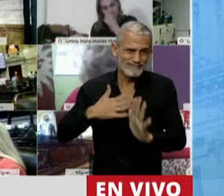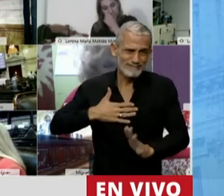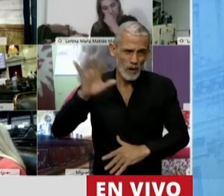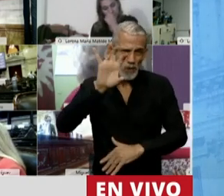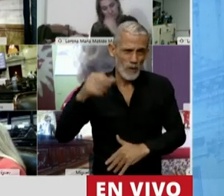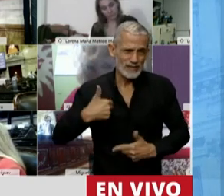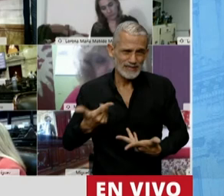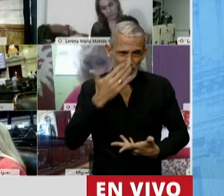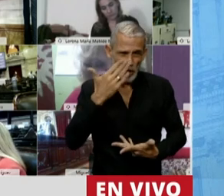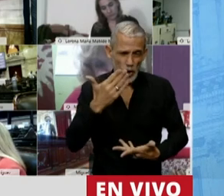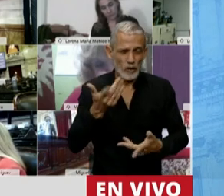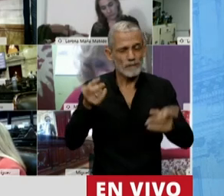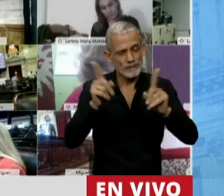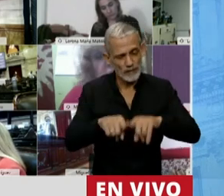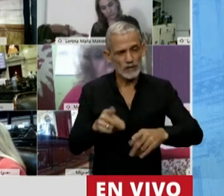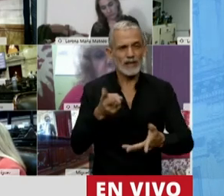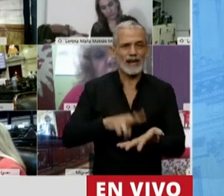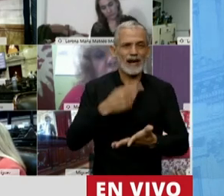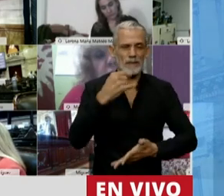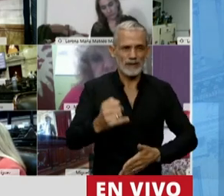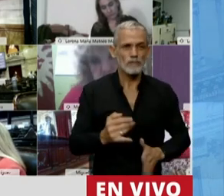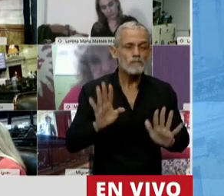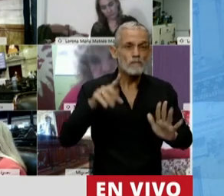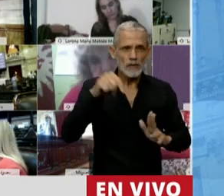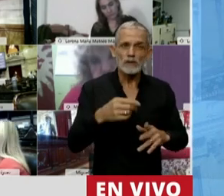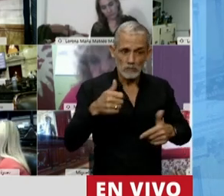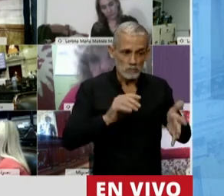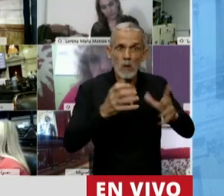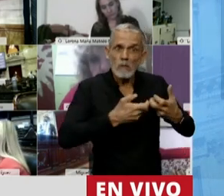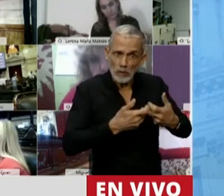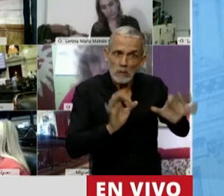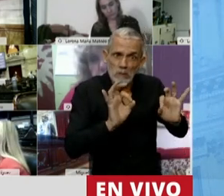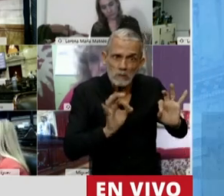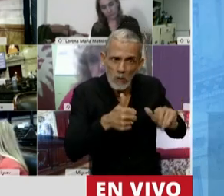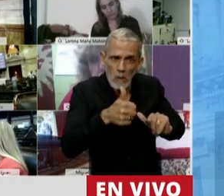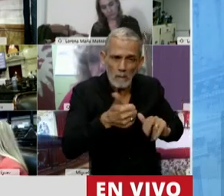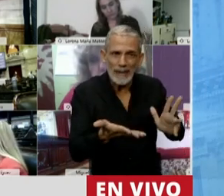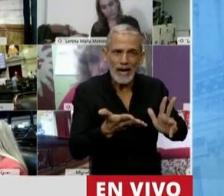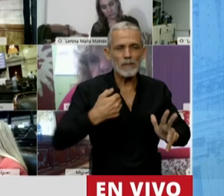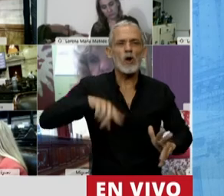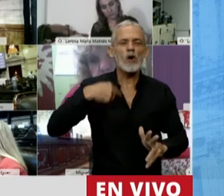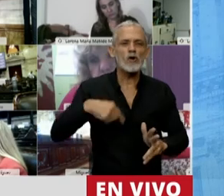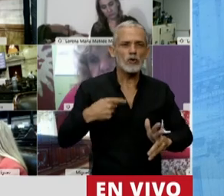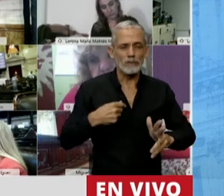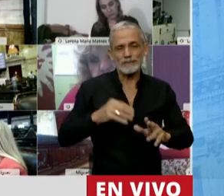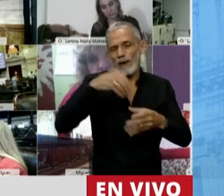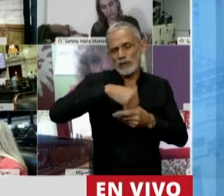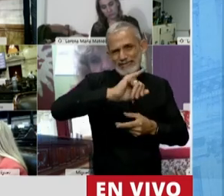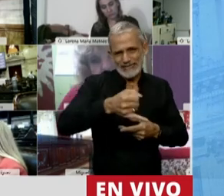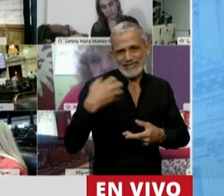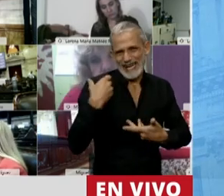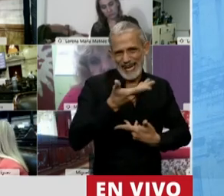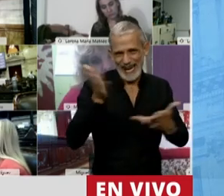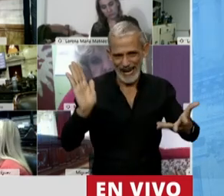provincial. Vuelvo a decir, este proyecto tiene buena intención, pero nosotros lo vamos a acompañar en general